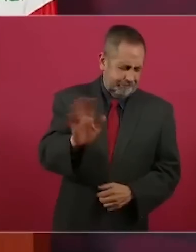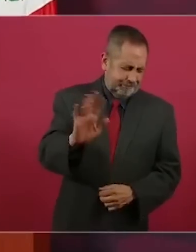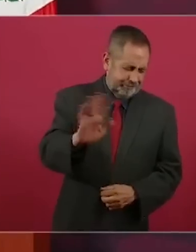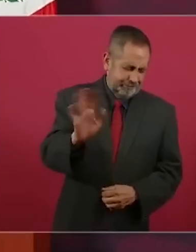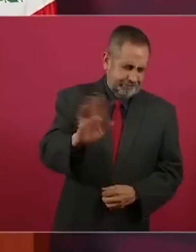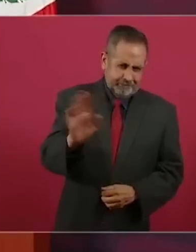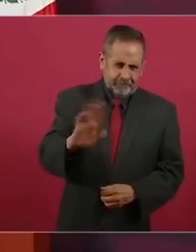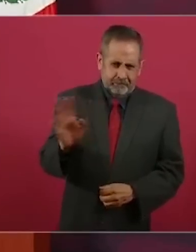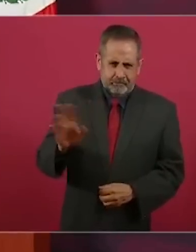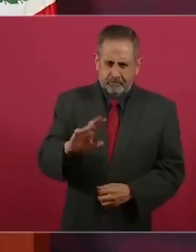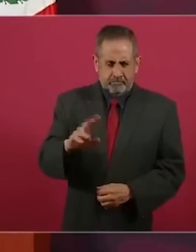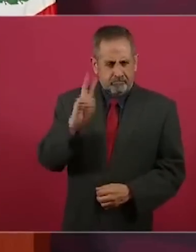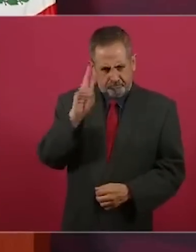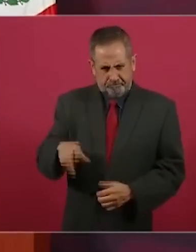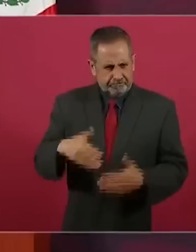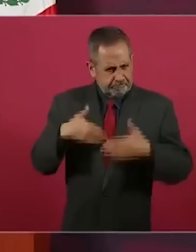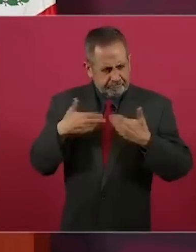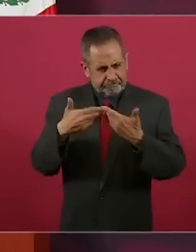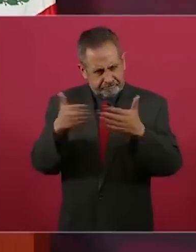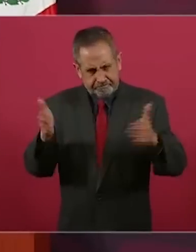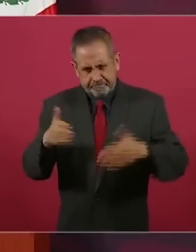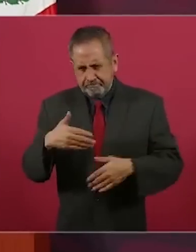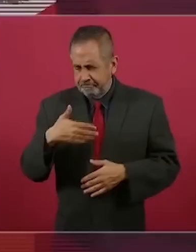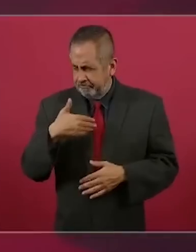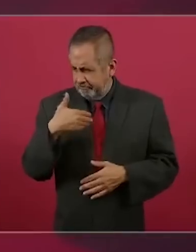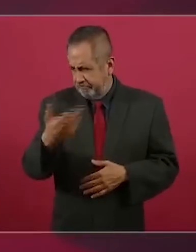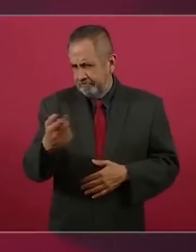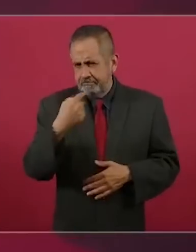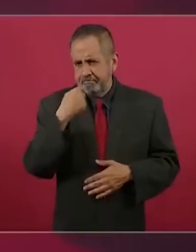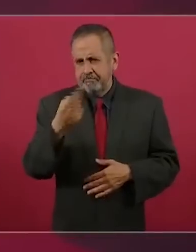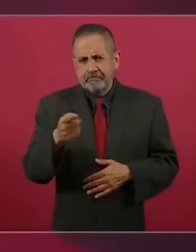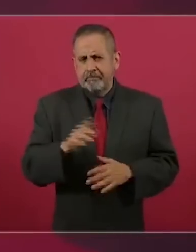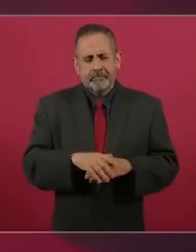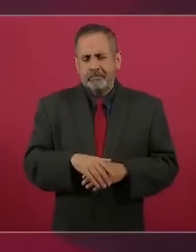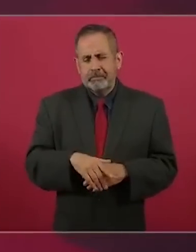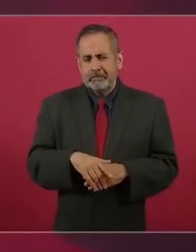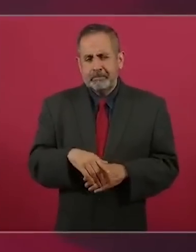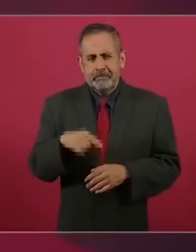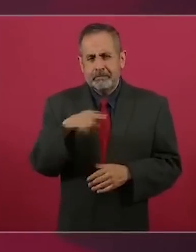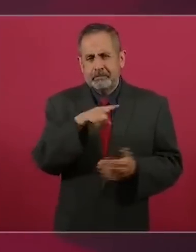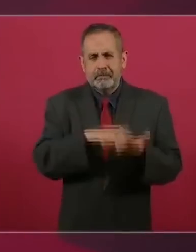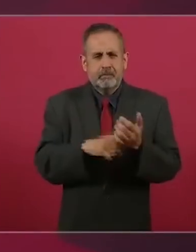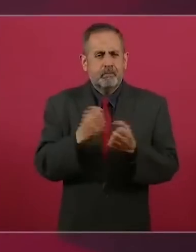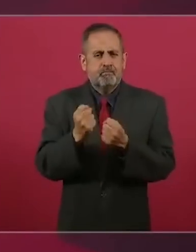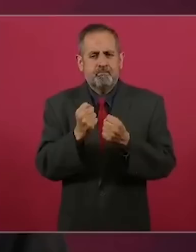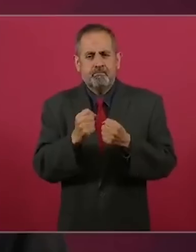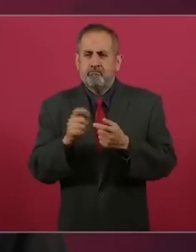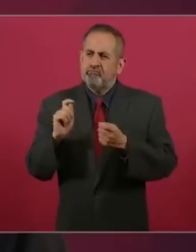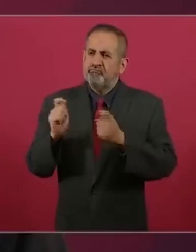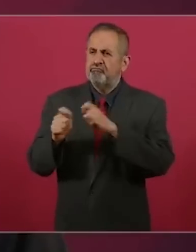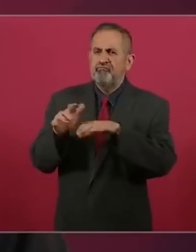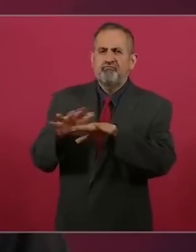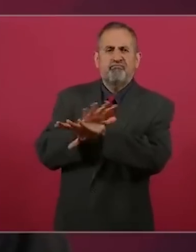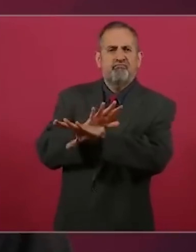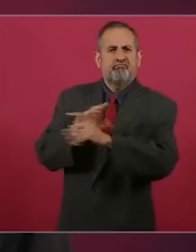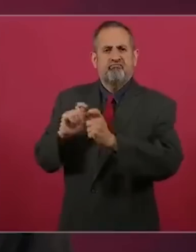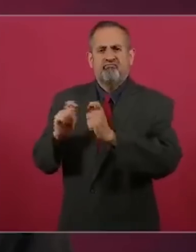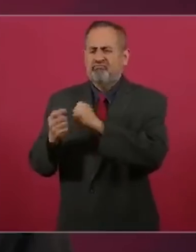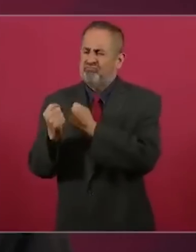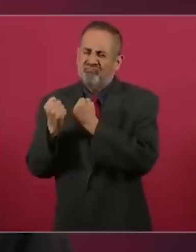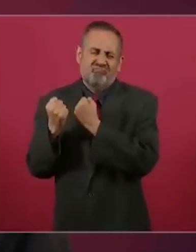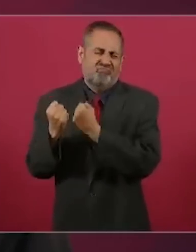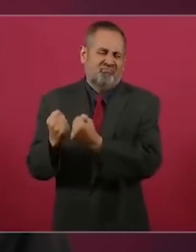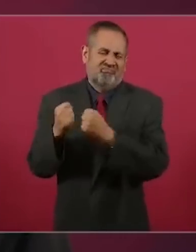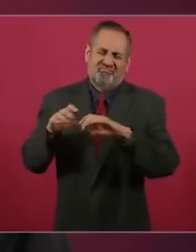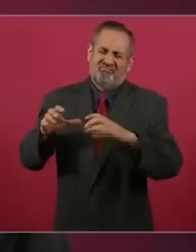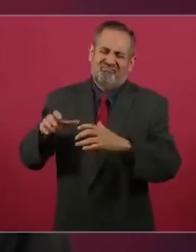Abiertamente les digo que está muy fuerte el movimiento de transformación, mucho muy